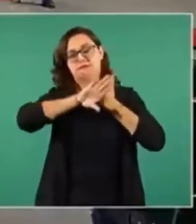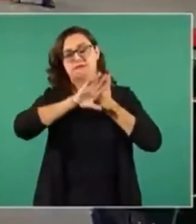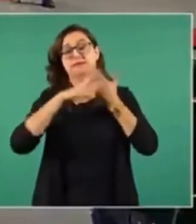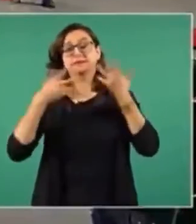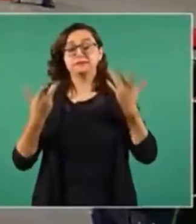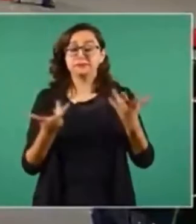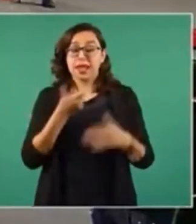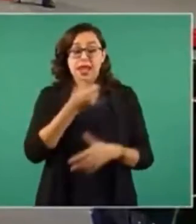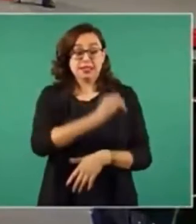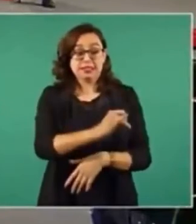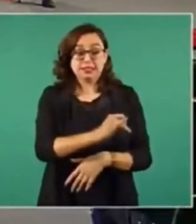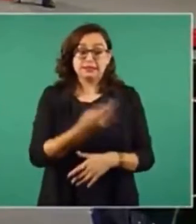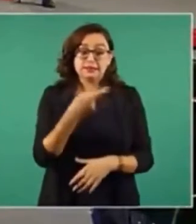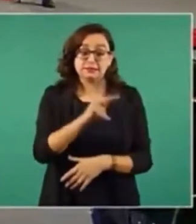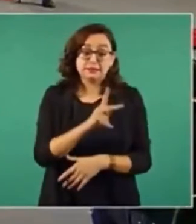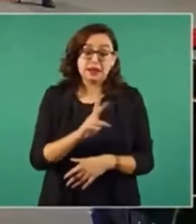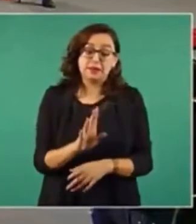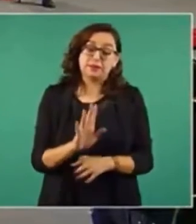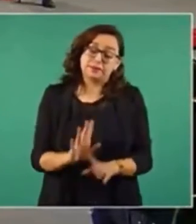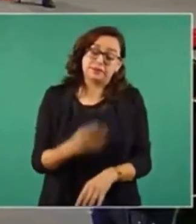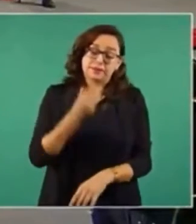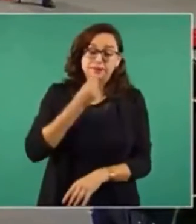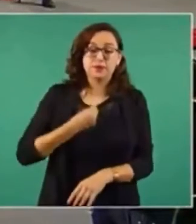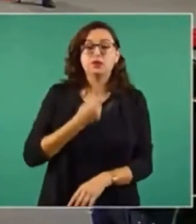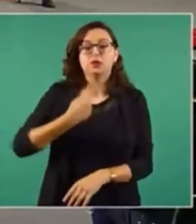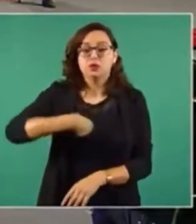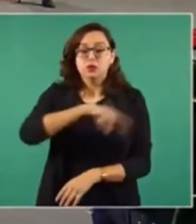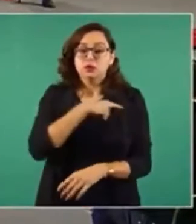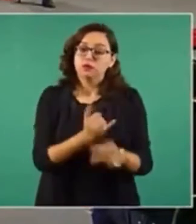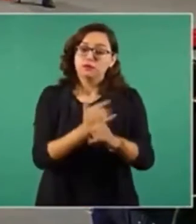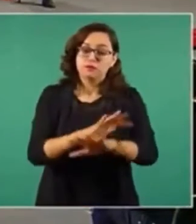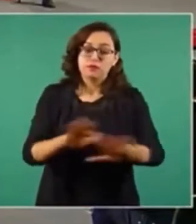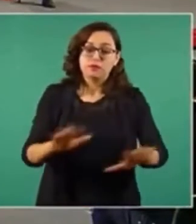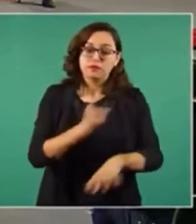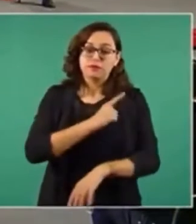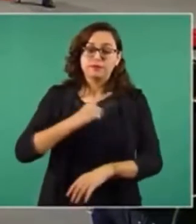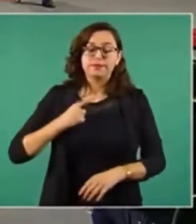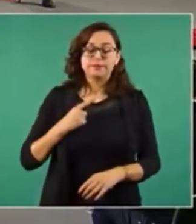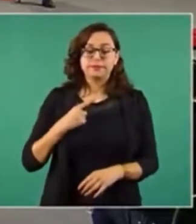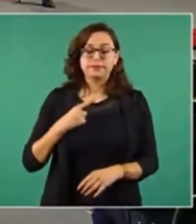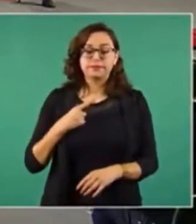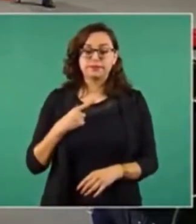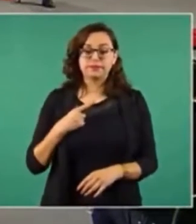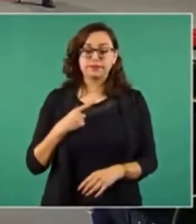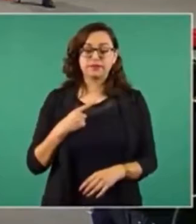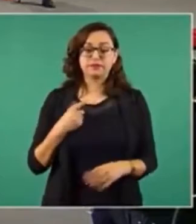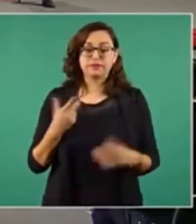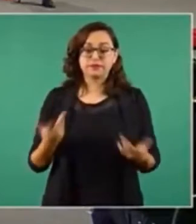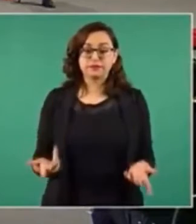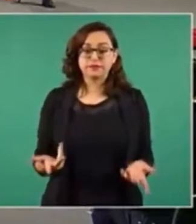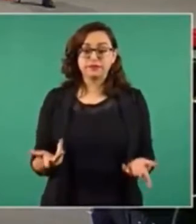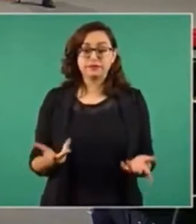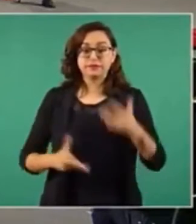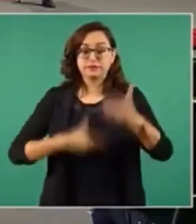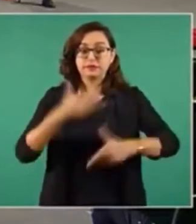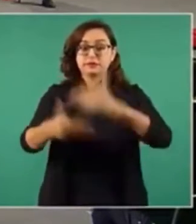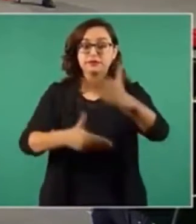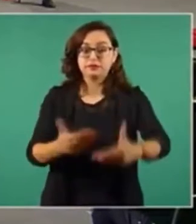entonces por eso tenemos que informar porque si no vamos a terminar nosotros como los culpables